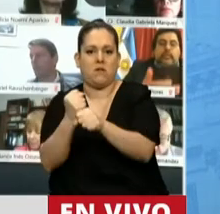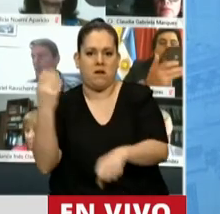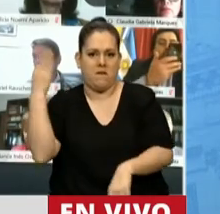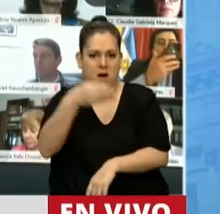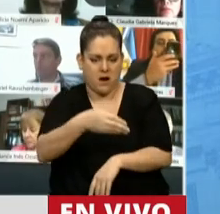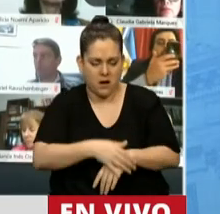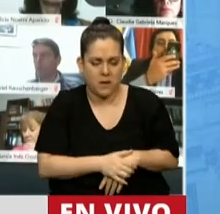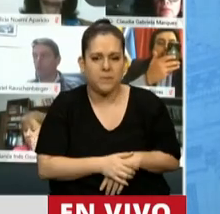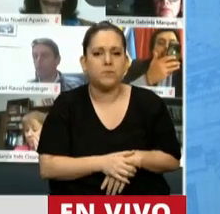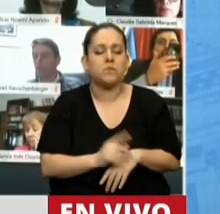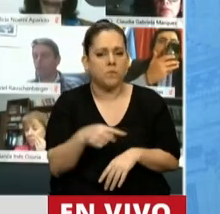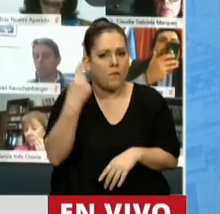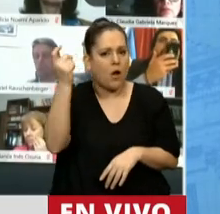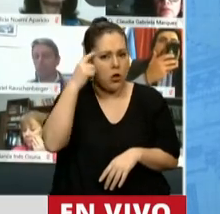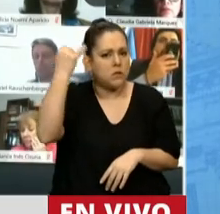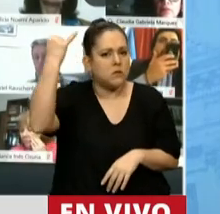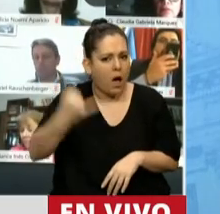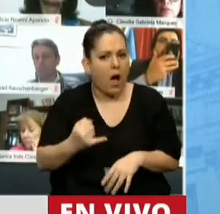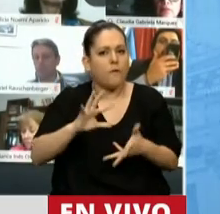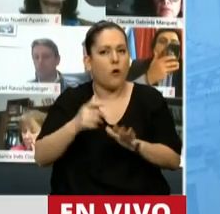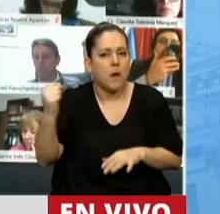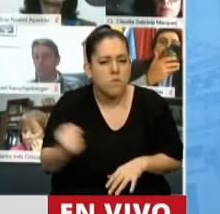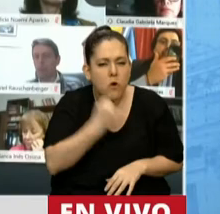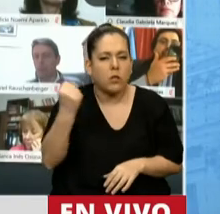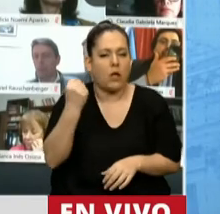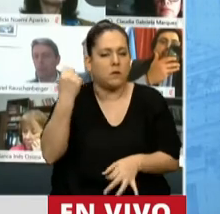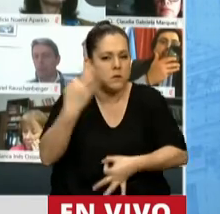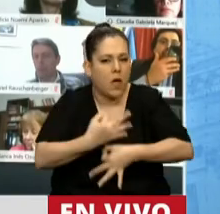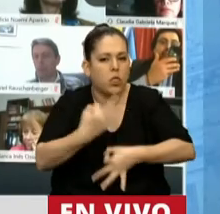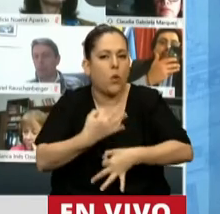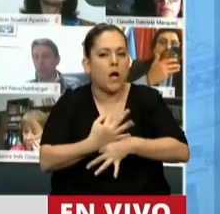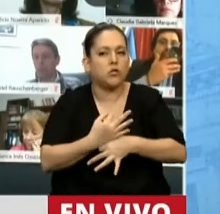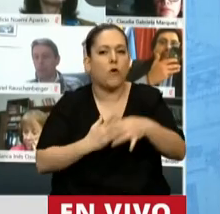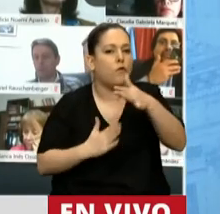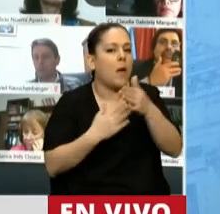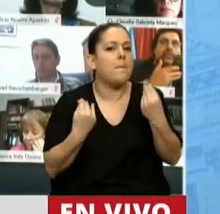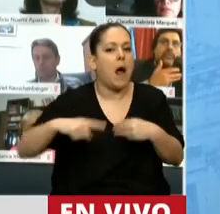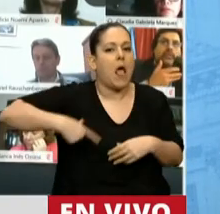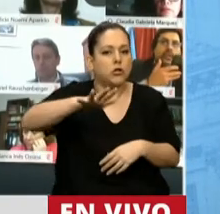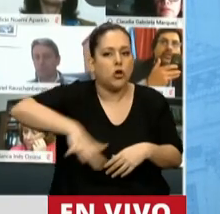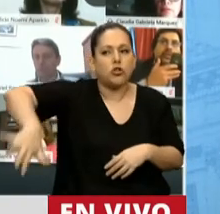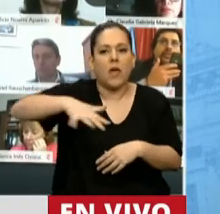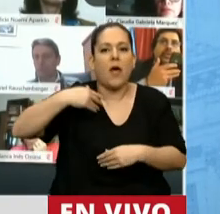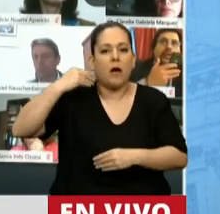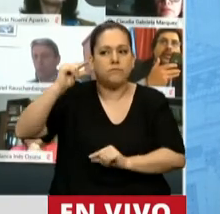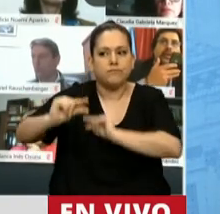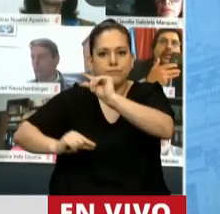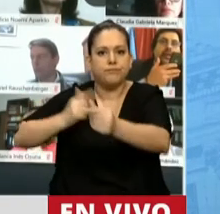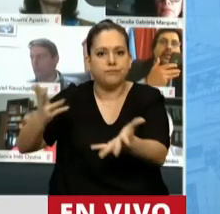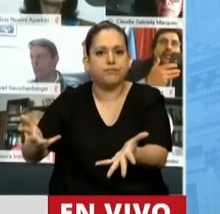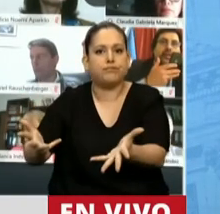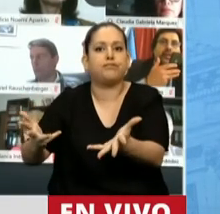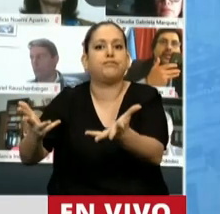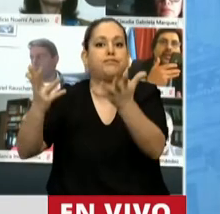de la importancia de la educación como base fundamental de una sociedad en constante crecimiento, una